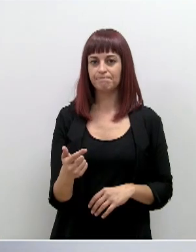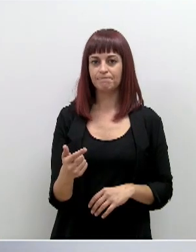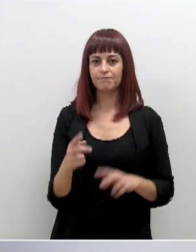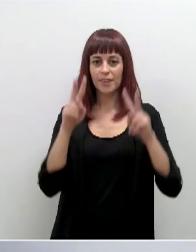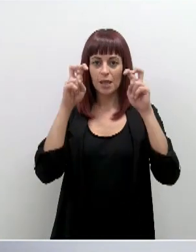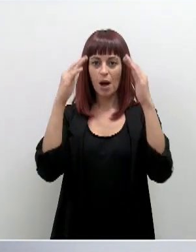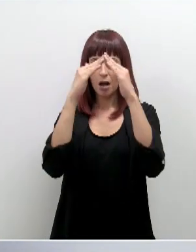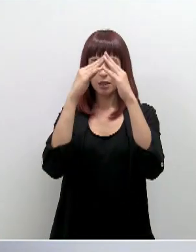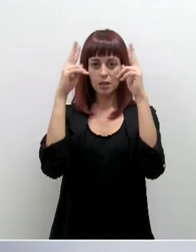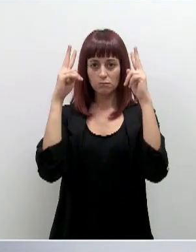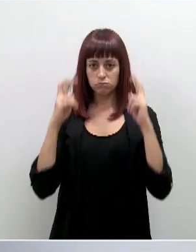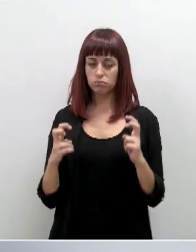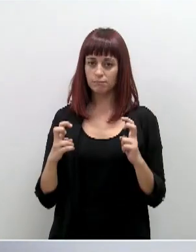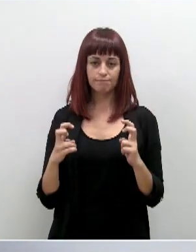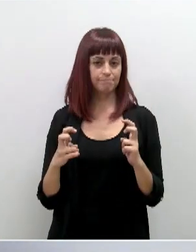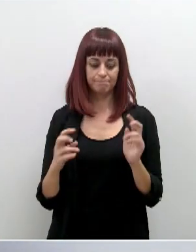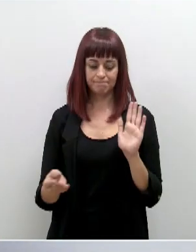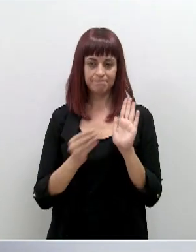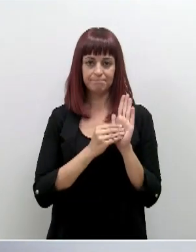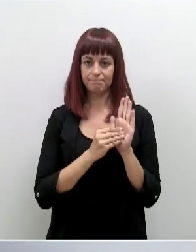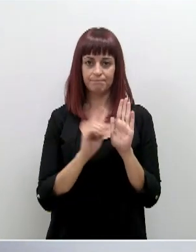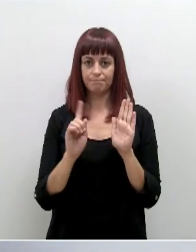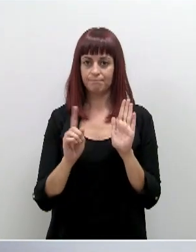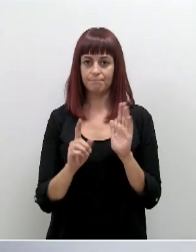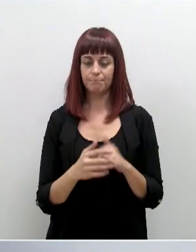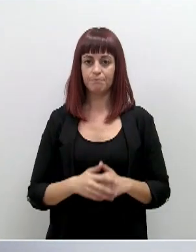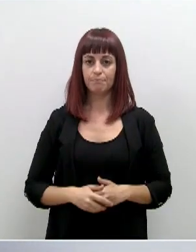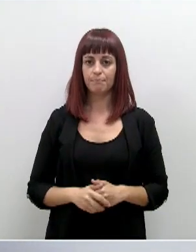del confinamiento domiciliario este Real Decreto de Estado de Alarma.